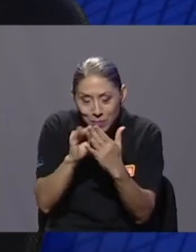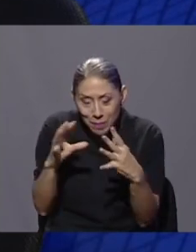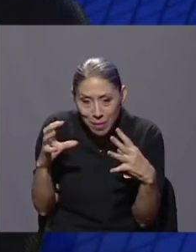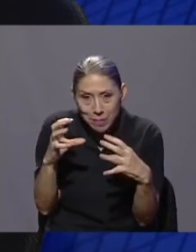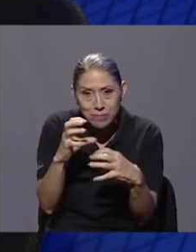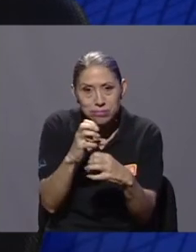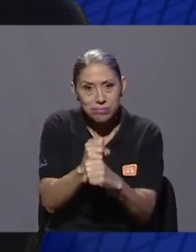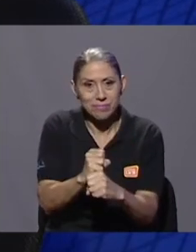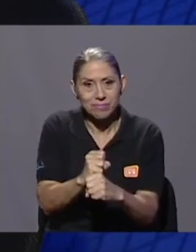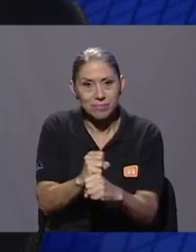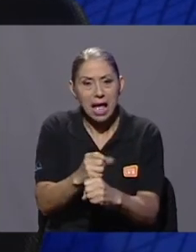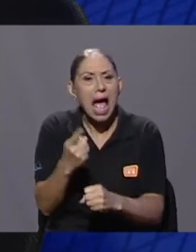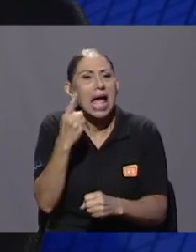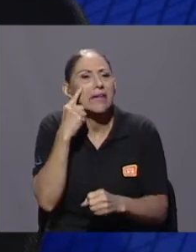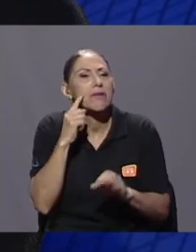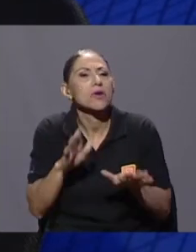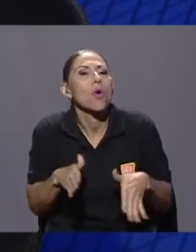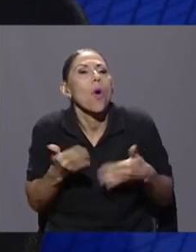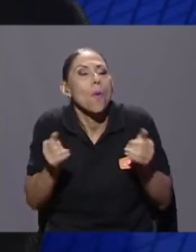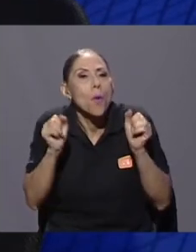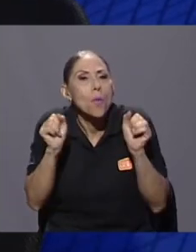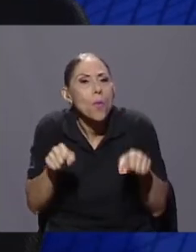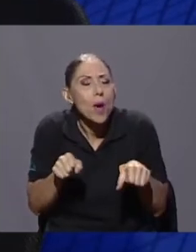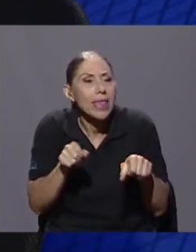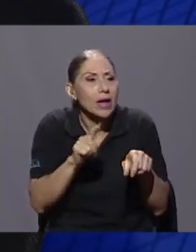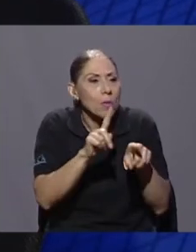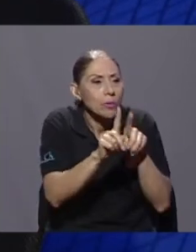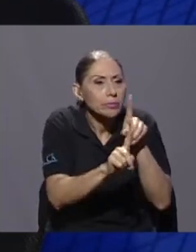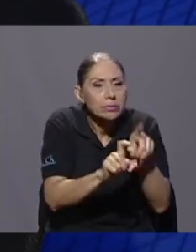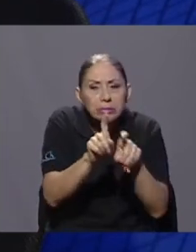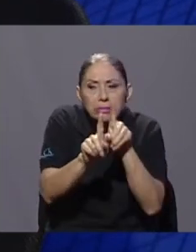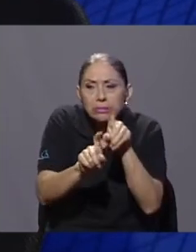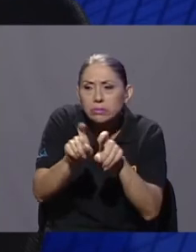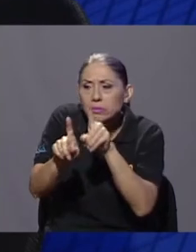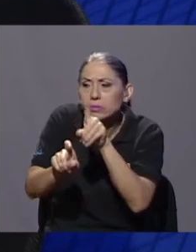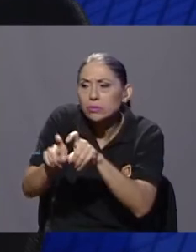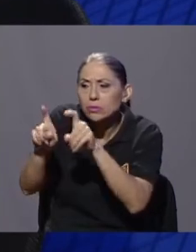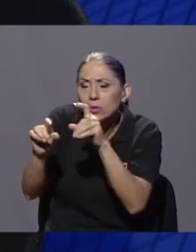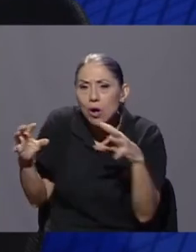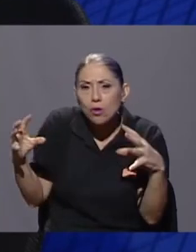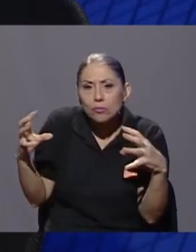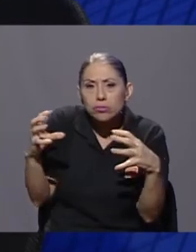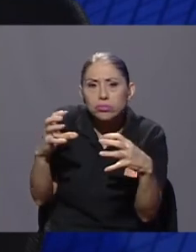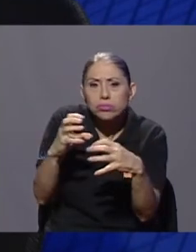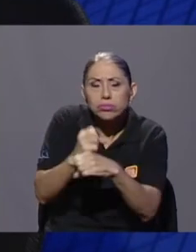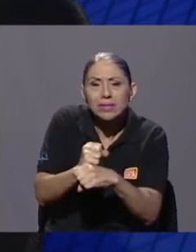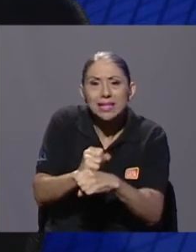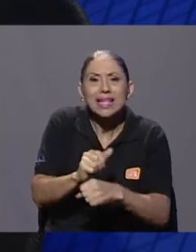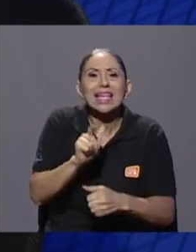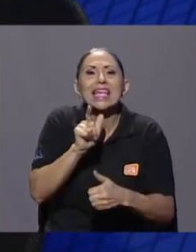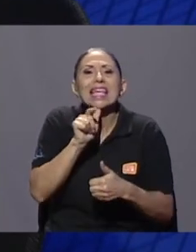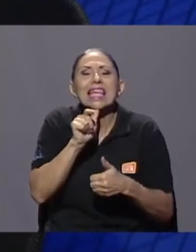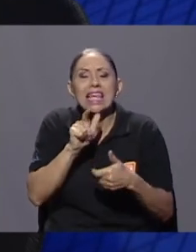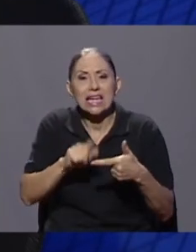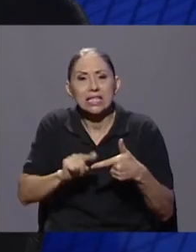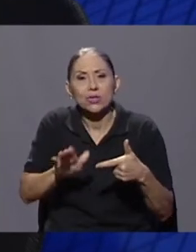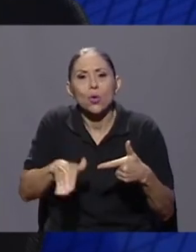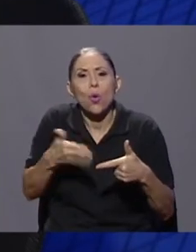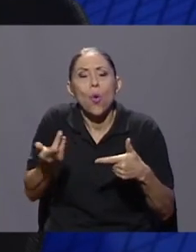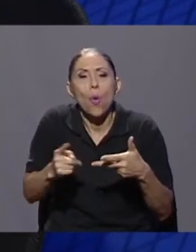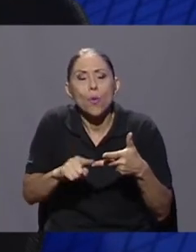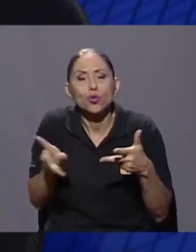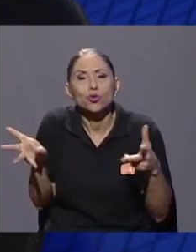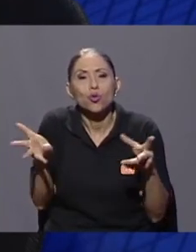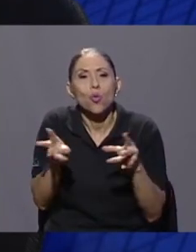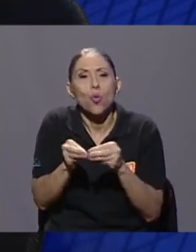que podríamos censar de alguna manera quiénes somos, cómo somos y cuántos en realidad somos, porque